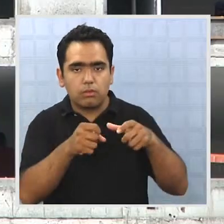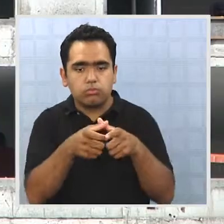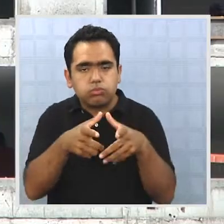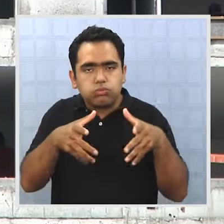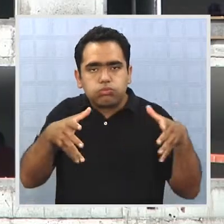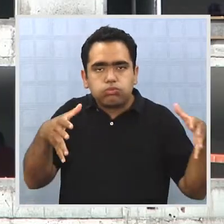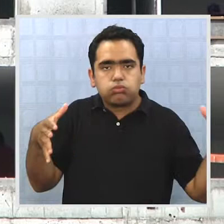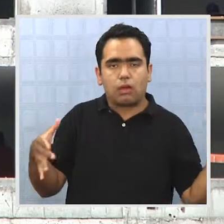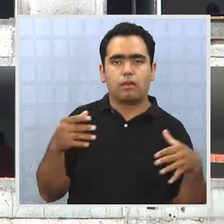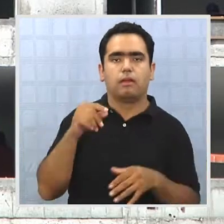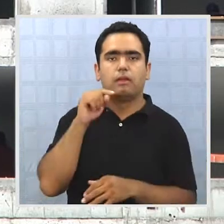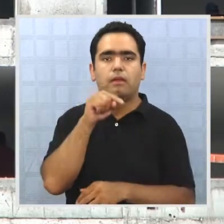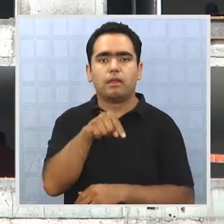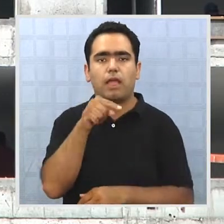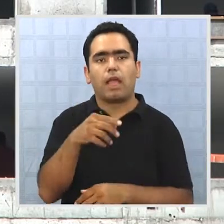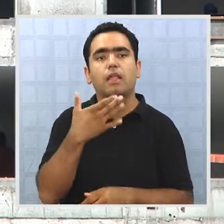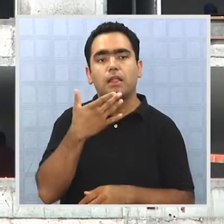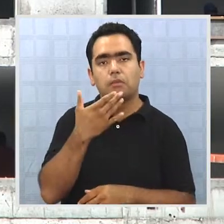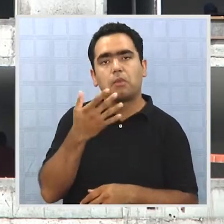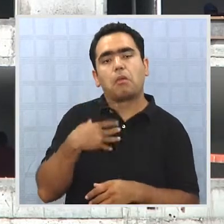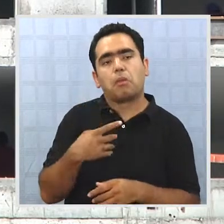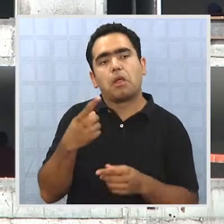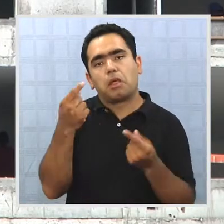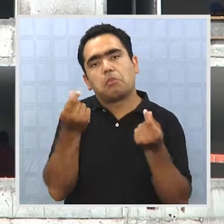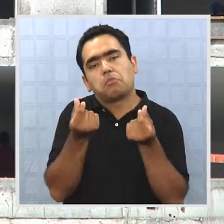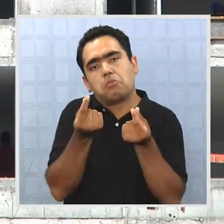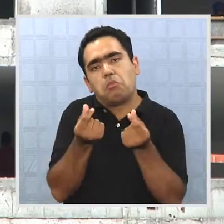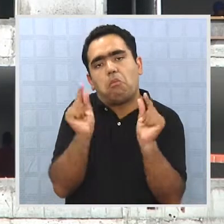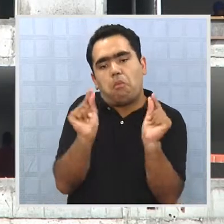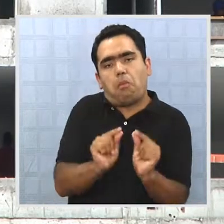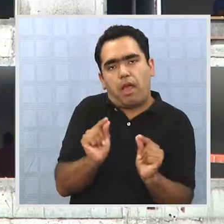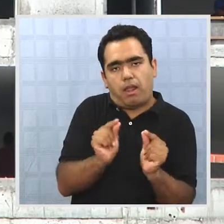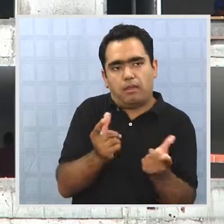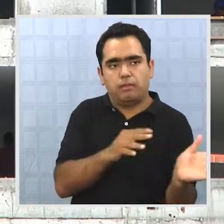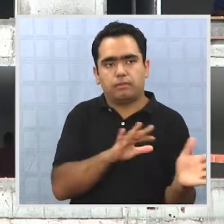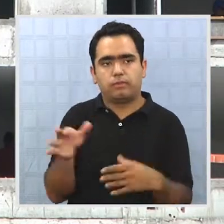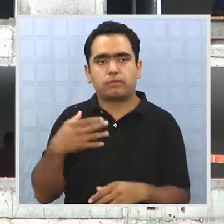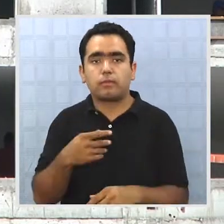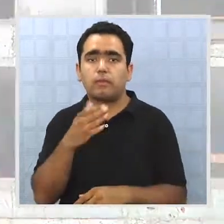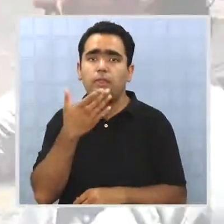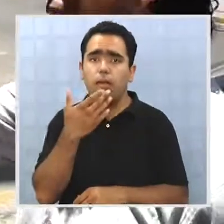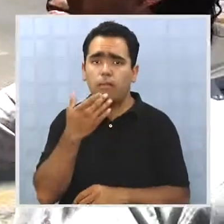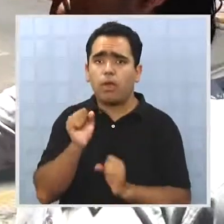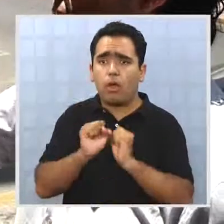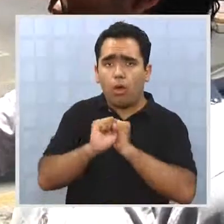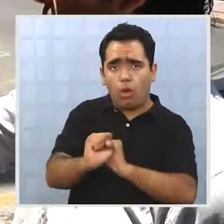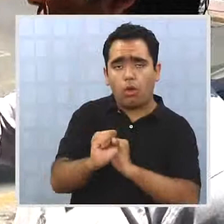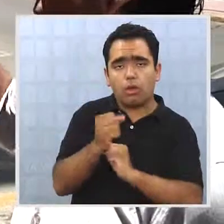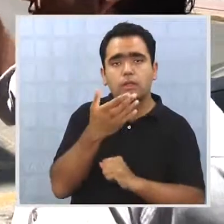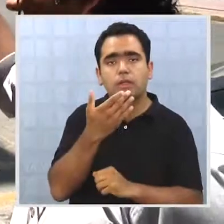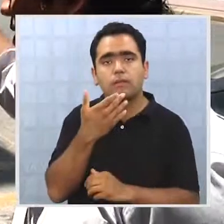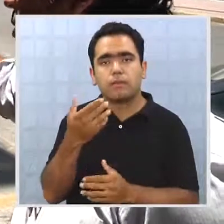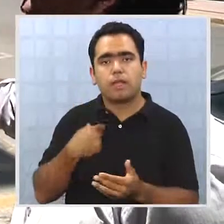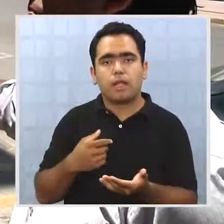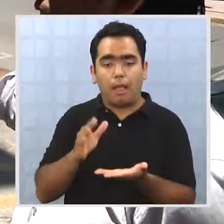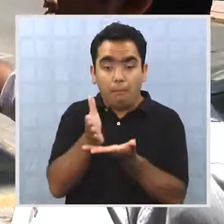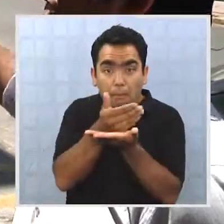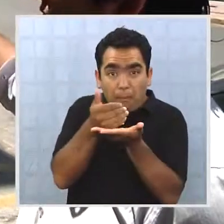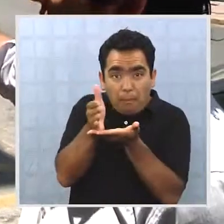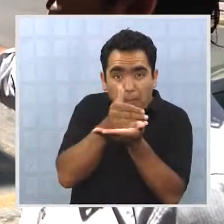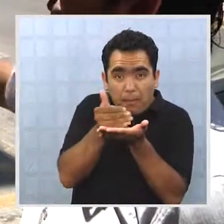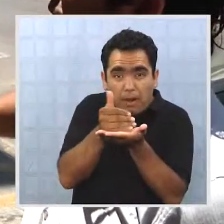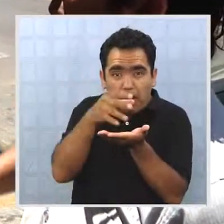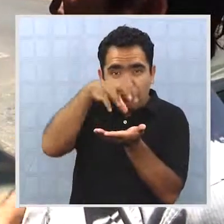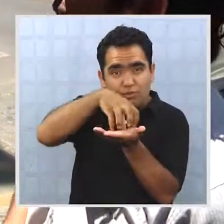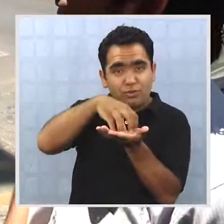presión positiva sobre el valor y el precio de los suelos. Uno de los aspectos que juega en contra, a juicio de Escobar, son los límites del plano